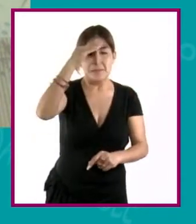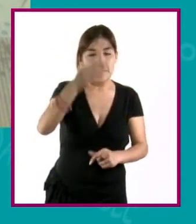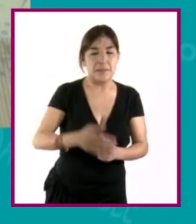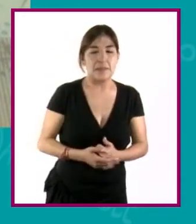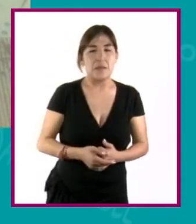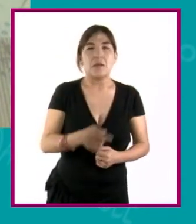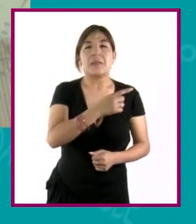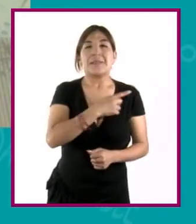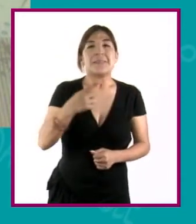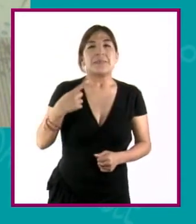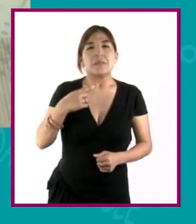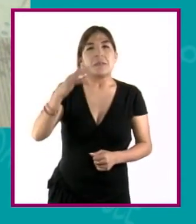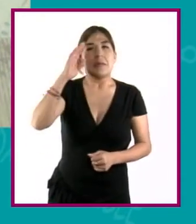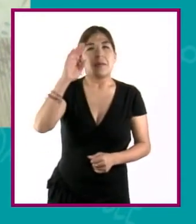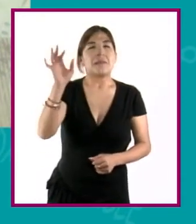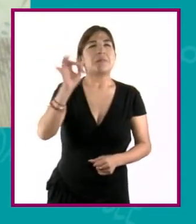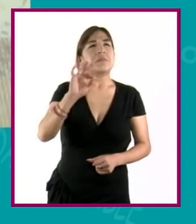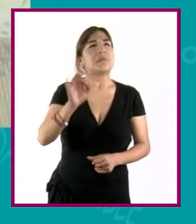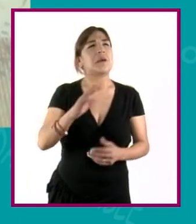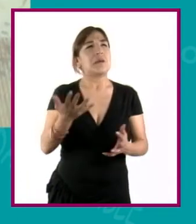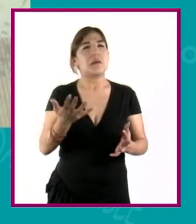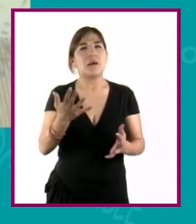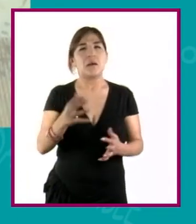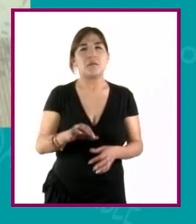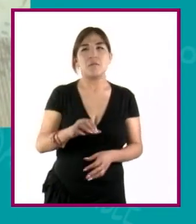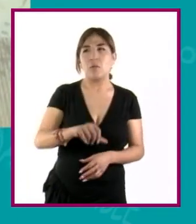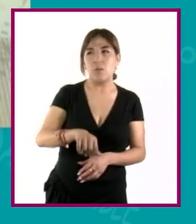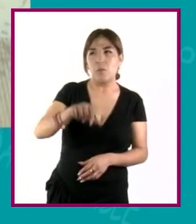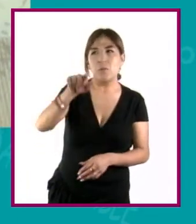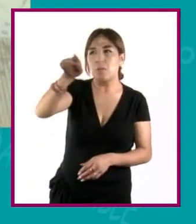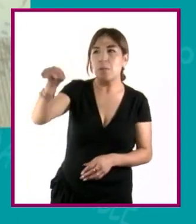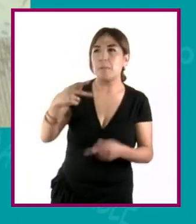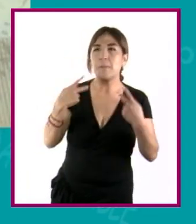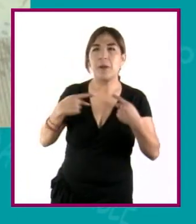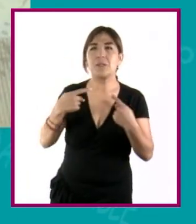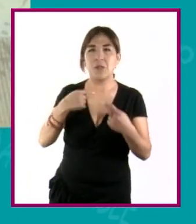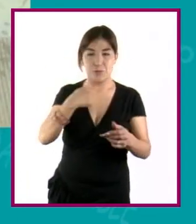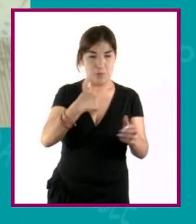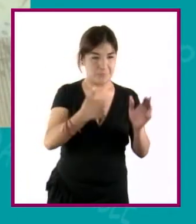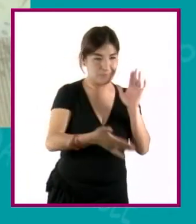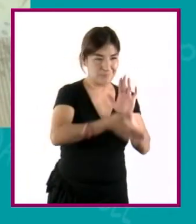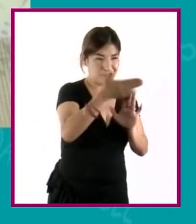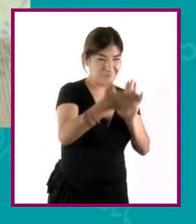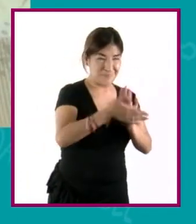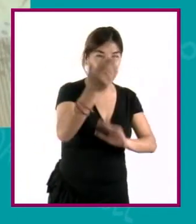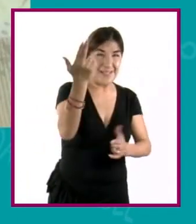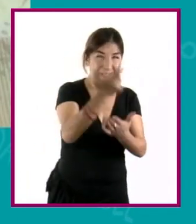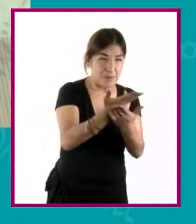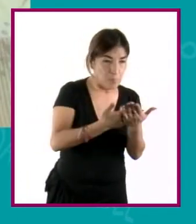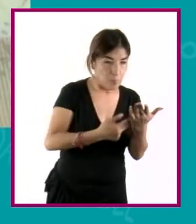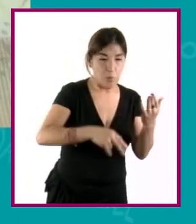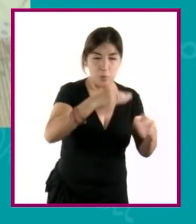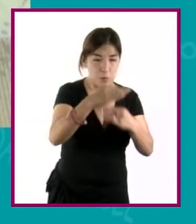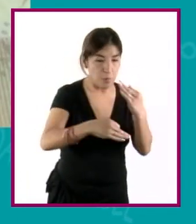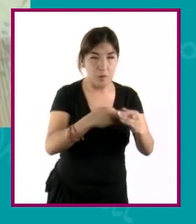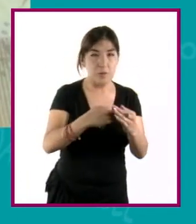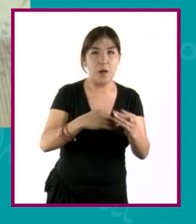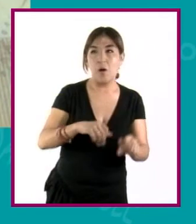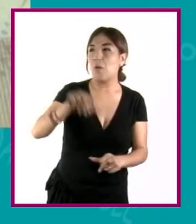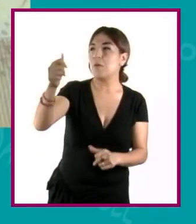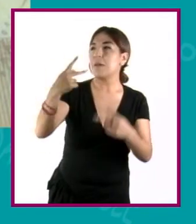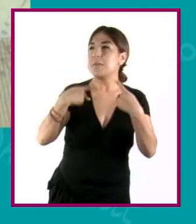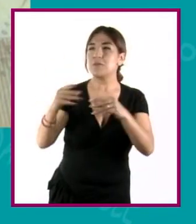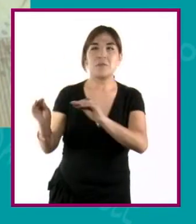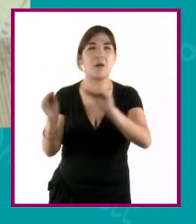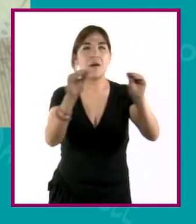otredad. sea, pensar en el hecho de que alguien más va a vivir en el espacio que estamos diseñando y eso obedece al hecho de